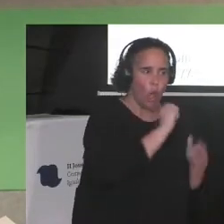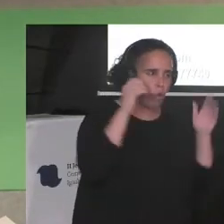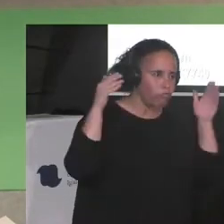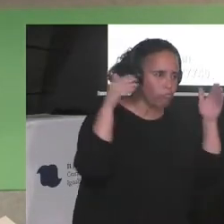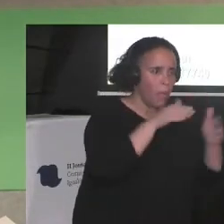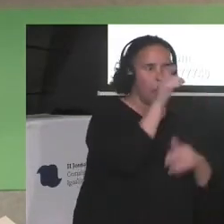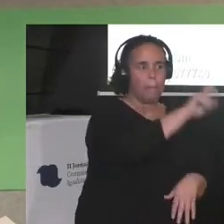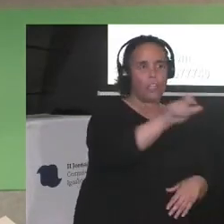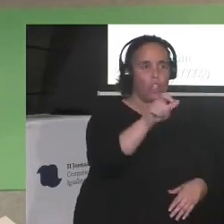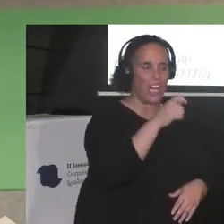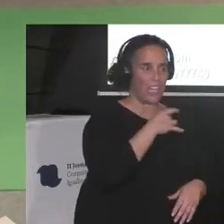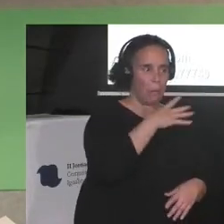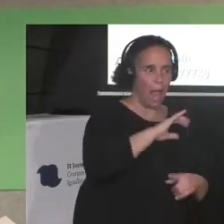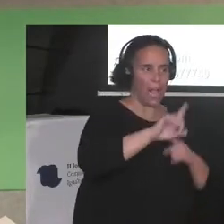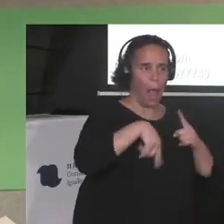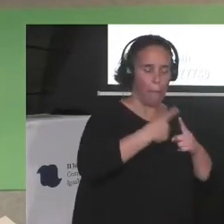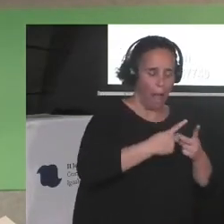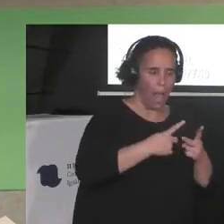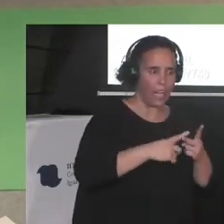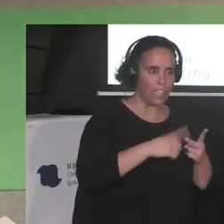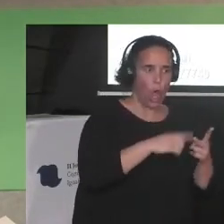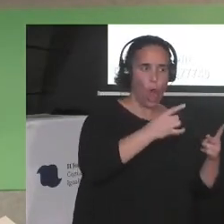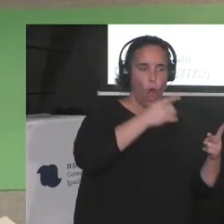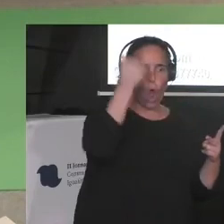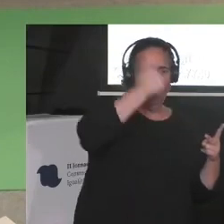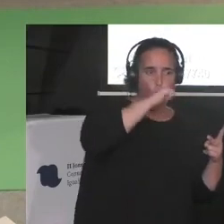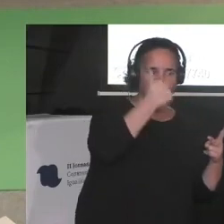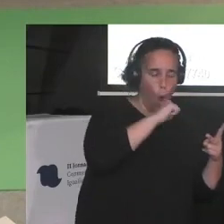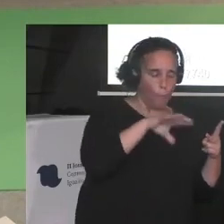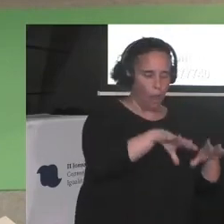especialmente por hombres en puestos de decisión?